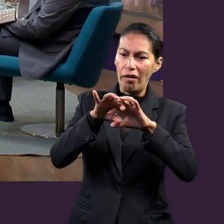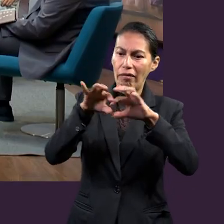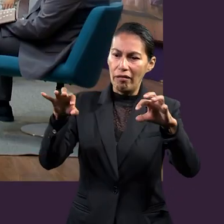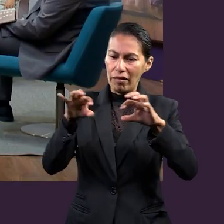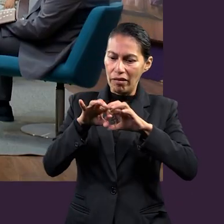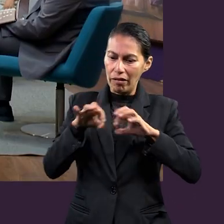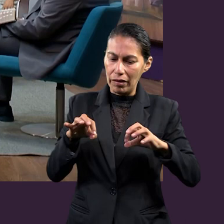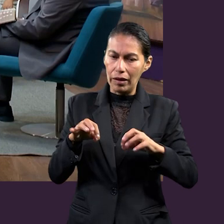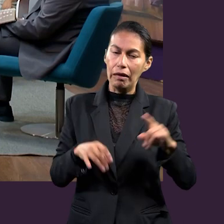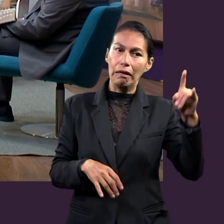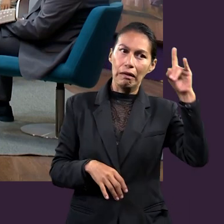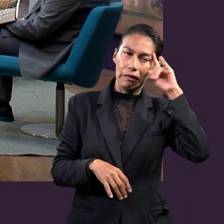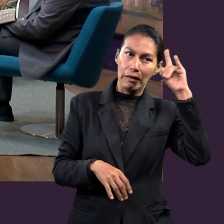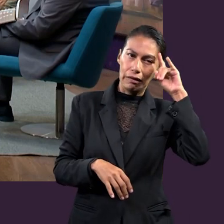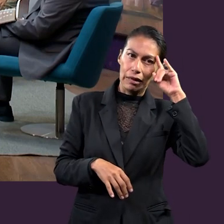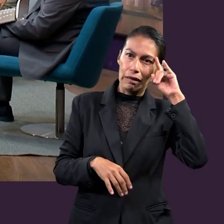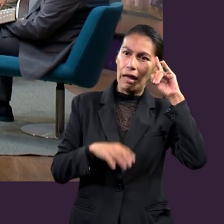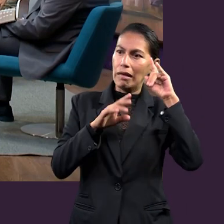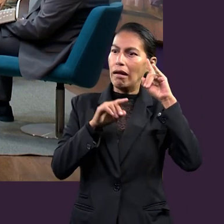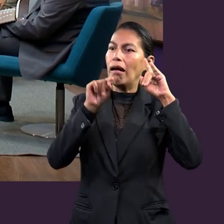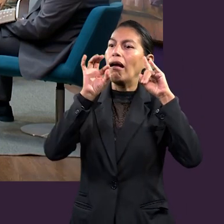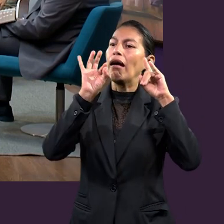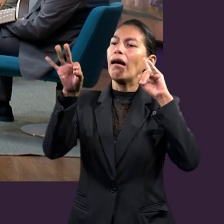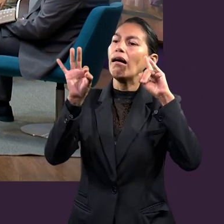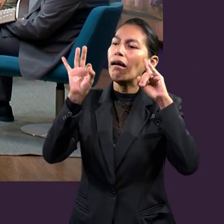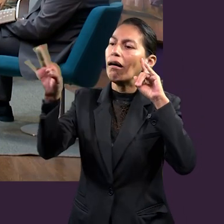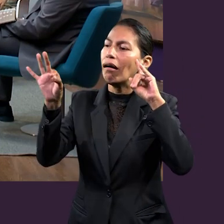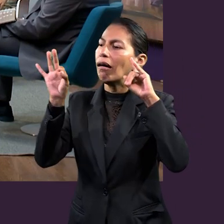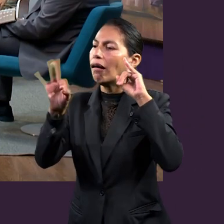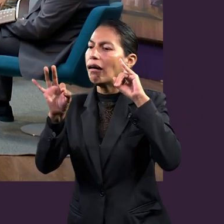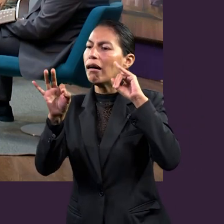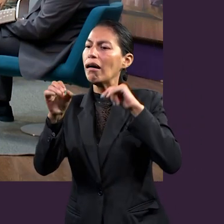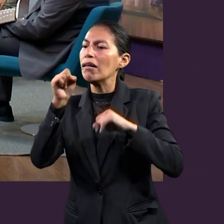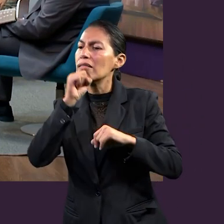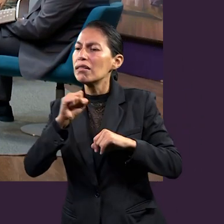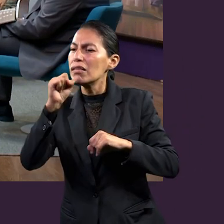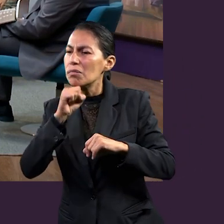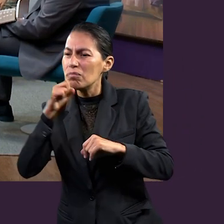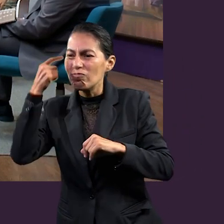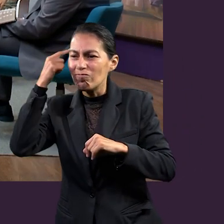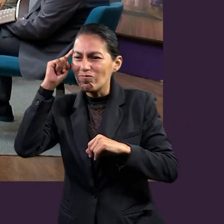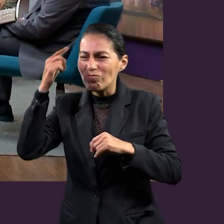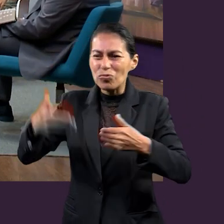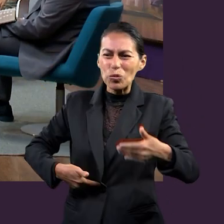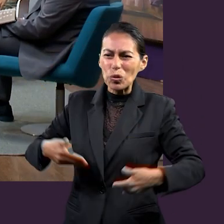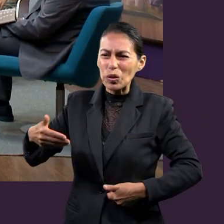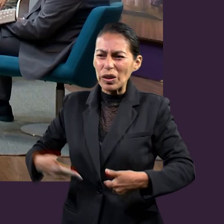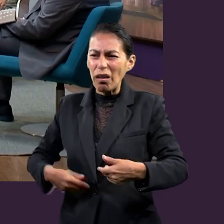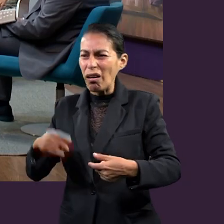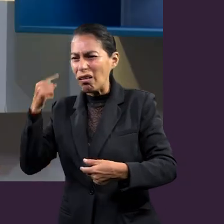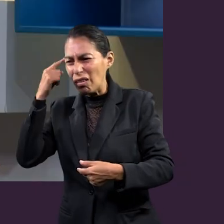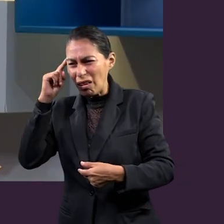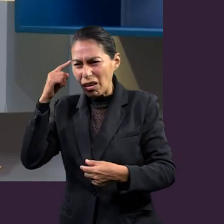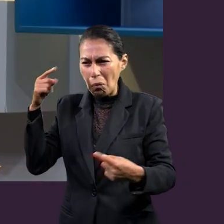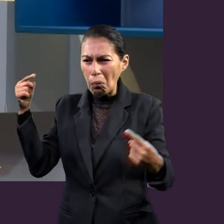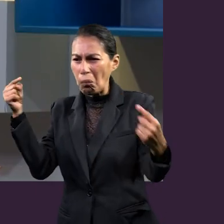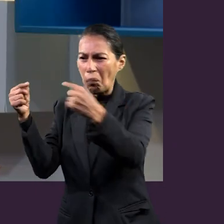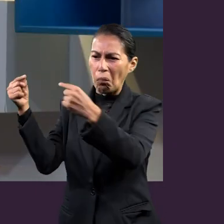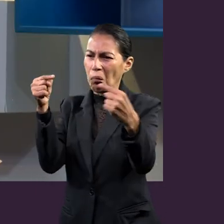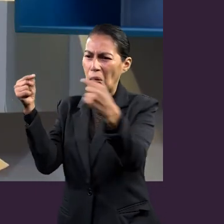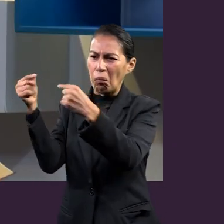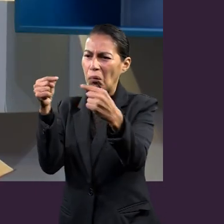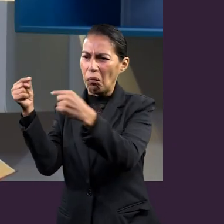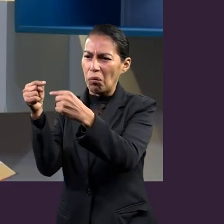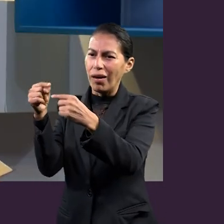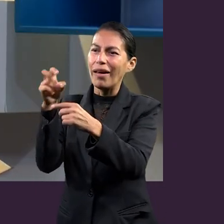pongo a pelearse entre ellos, que anden con chismes, con líos, señalamientos, rencores, y se olvidan que la